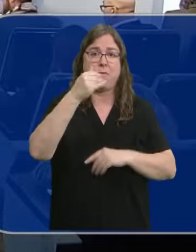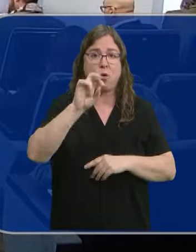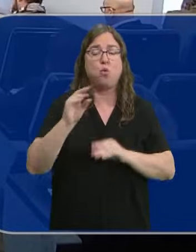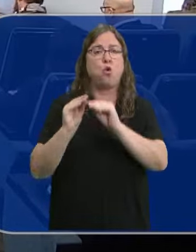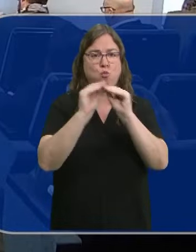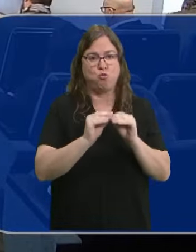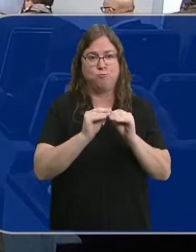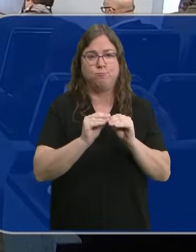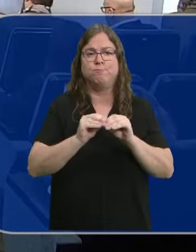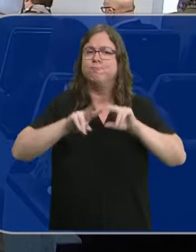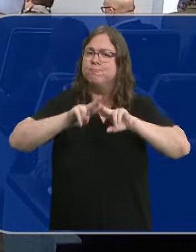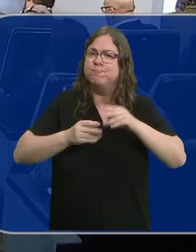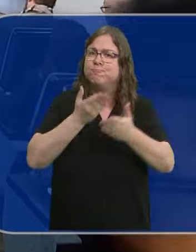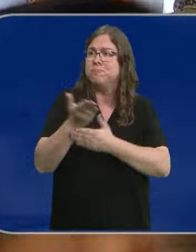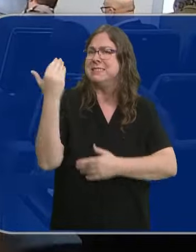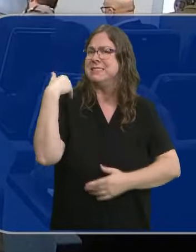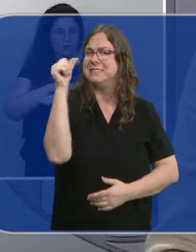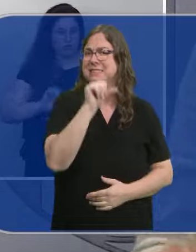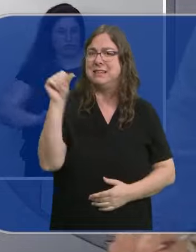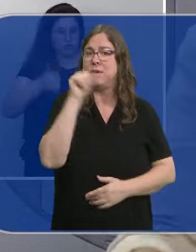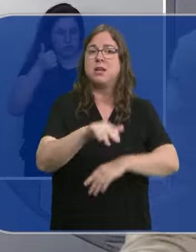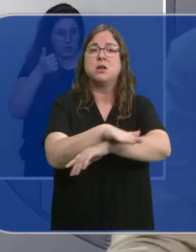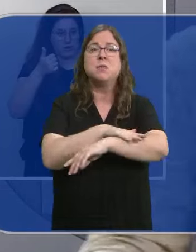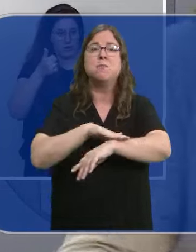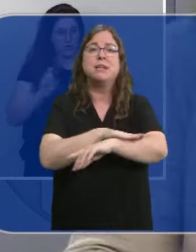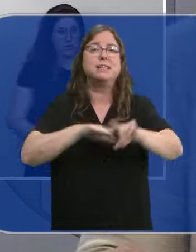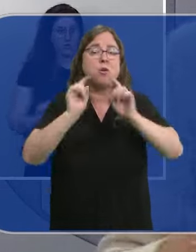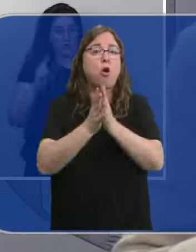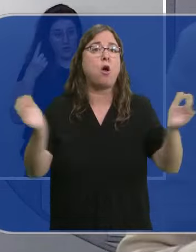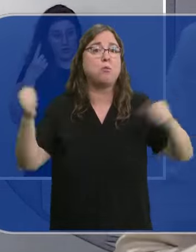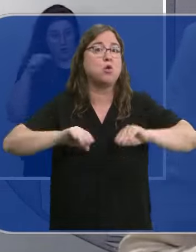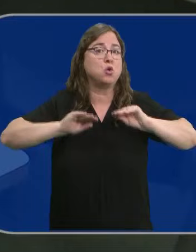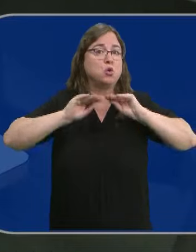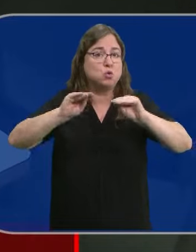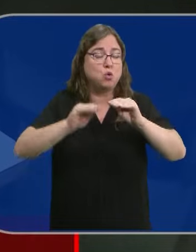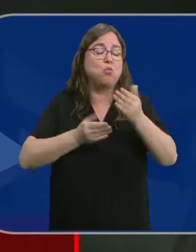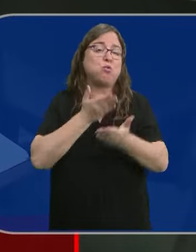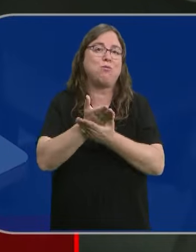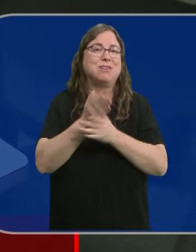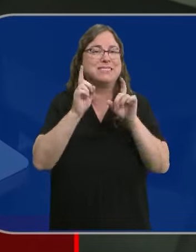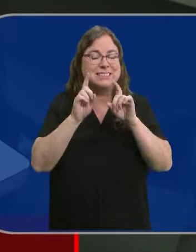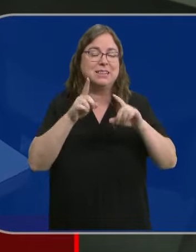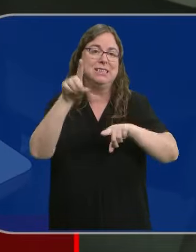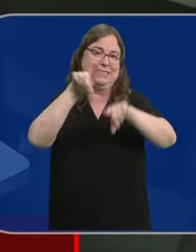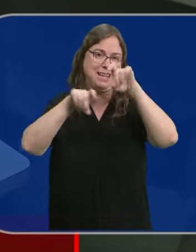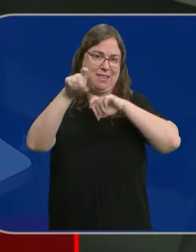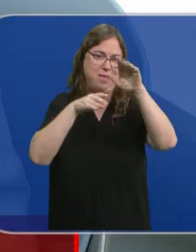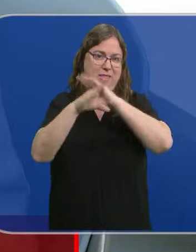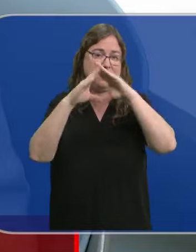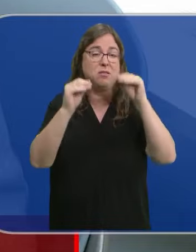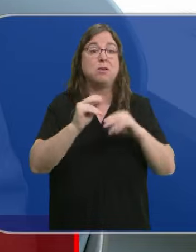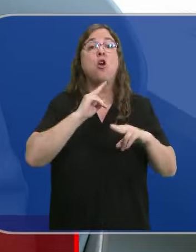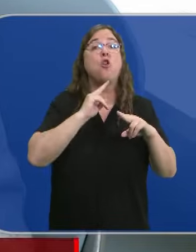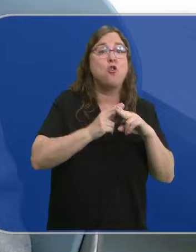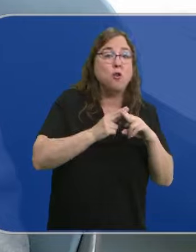Reaccionando a esta iniciativa del Partido Popular, hace unas semanas el Ministerio de Educación aprobaba su propuesta de selectividad. Los cambios comienzan por el